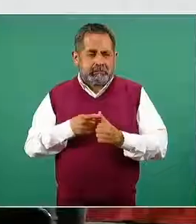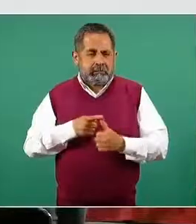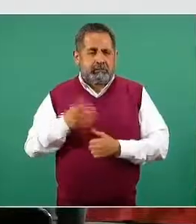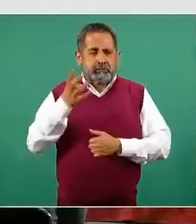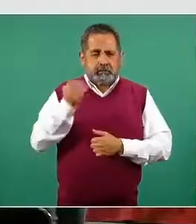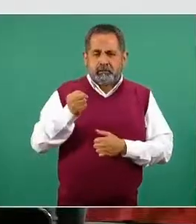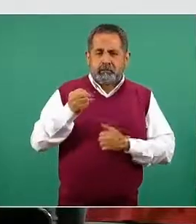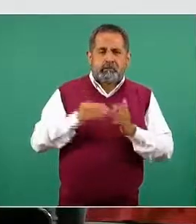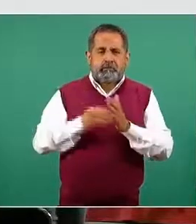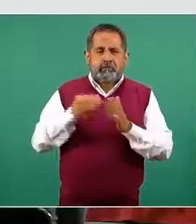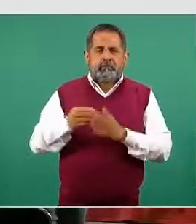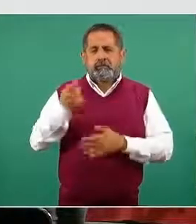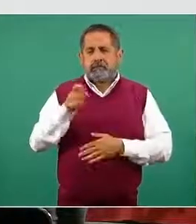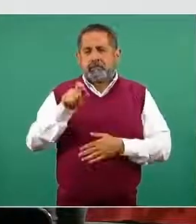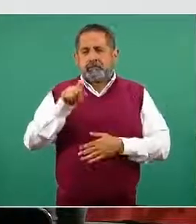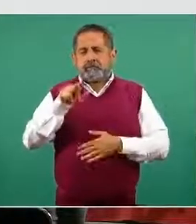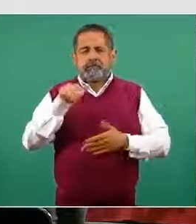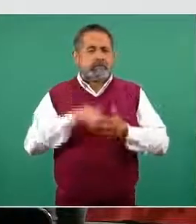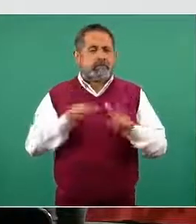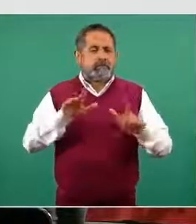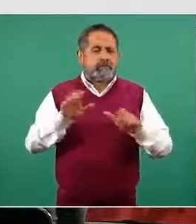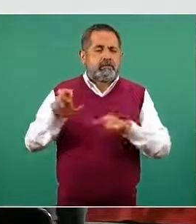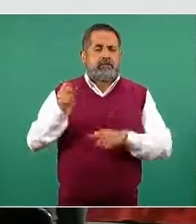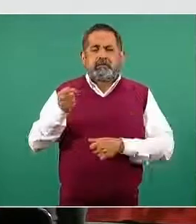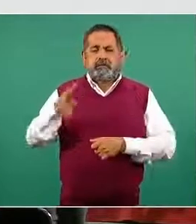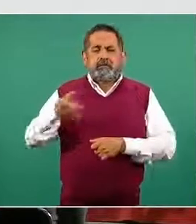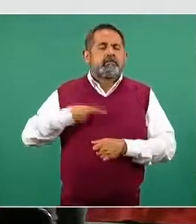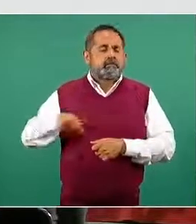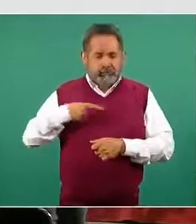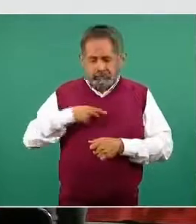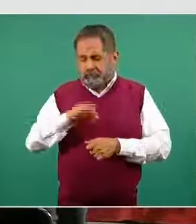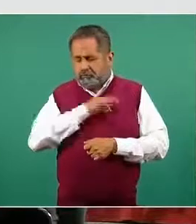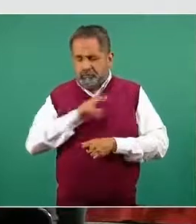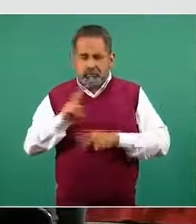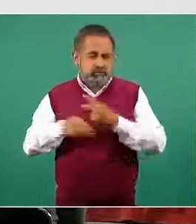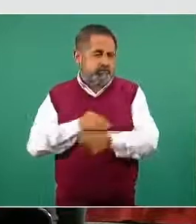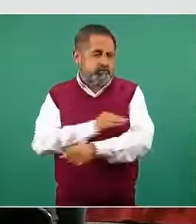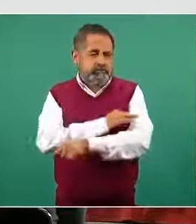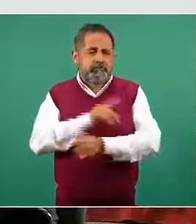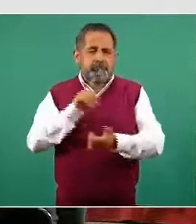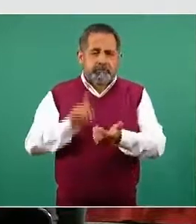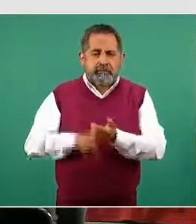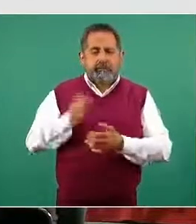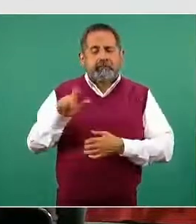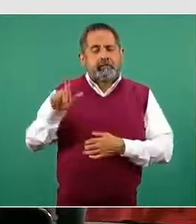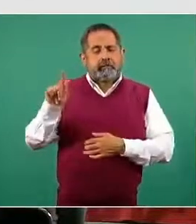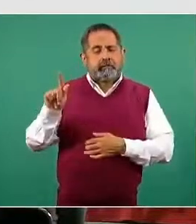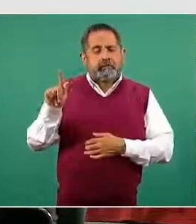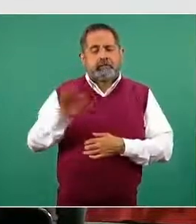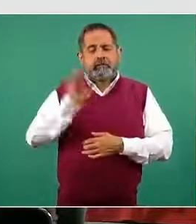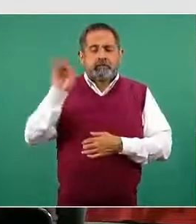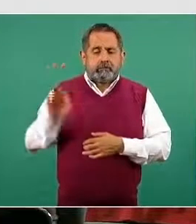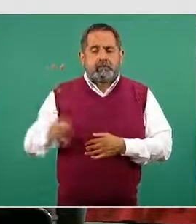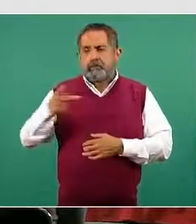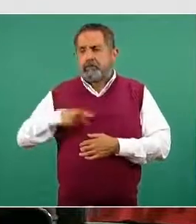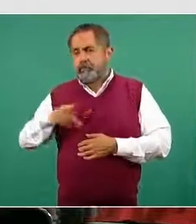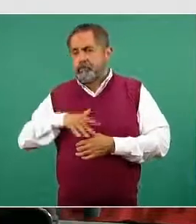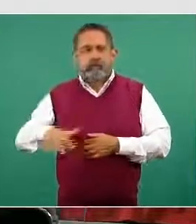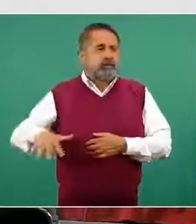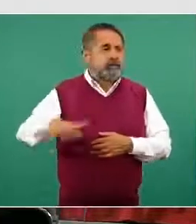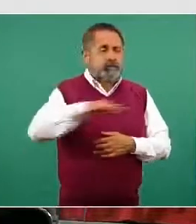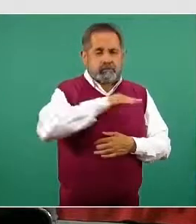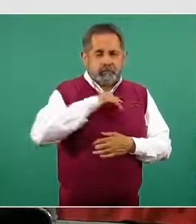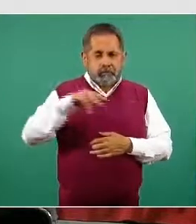es de 9 millones 128 mil 769 personas, que representan el 70% de la población